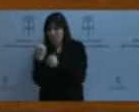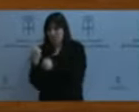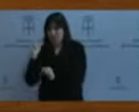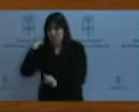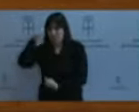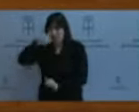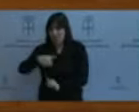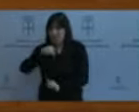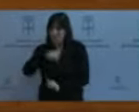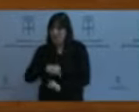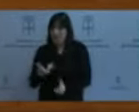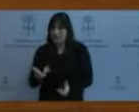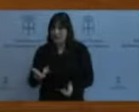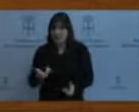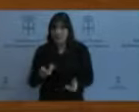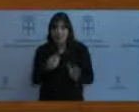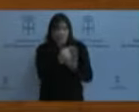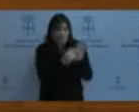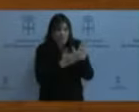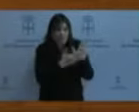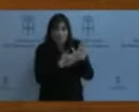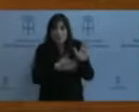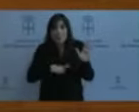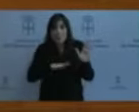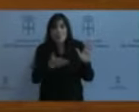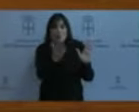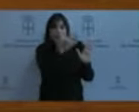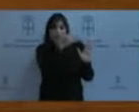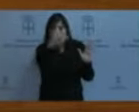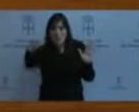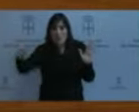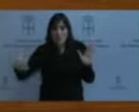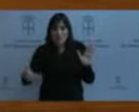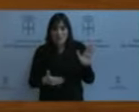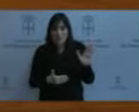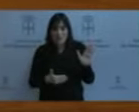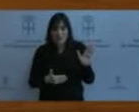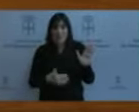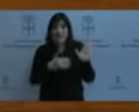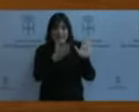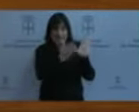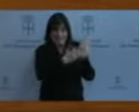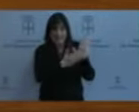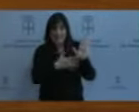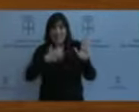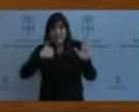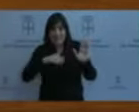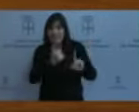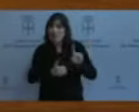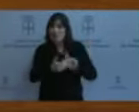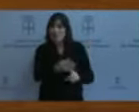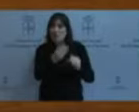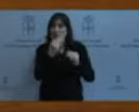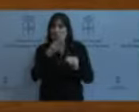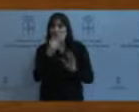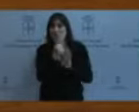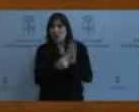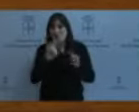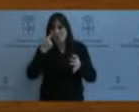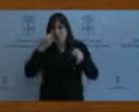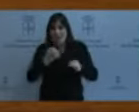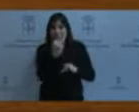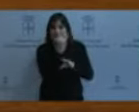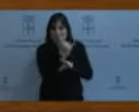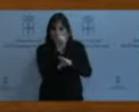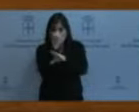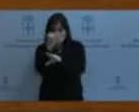ellos. Y cuando tengamos un buen diagnóstico porque tenemos datos transparentes instituto a instituto podremos ponernos a